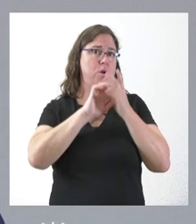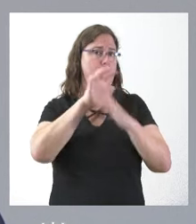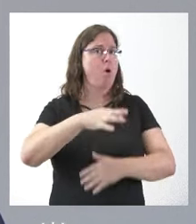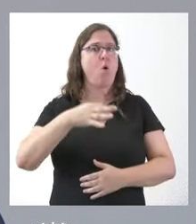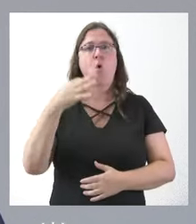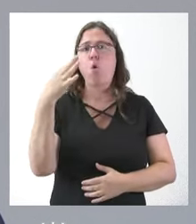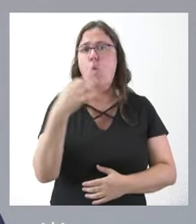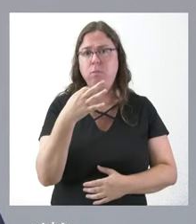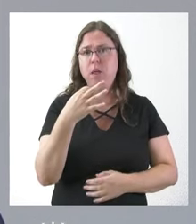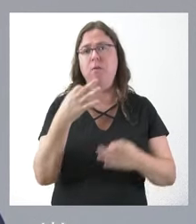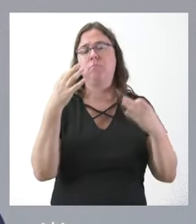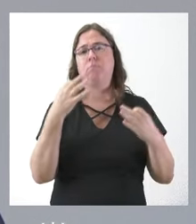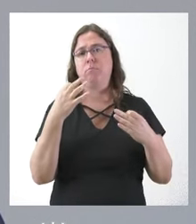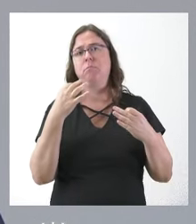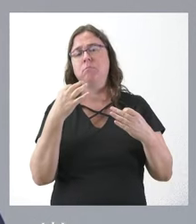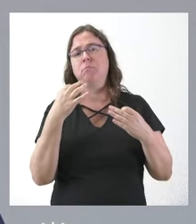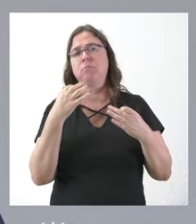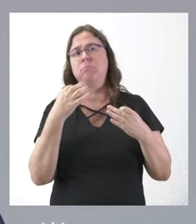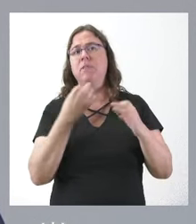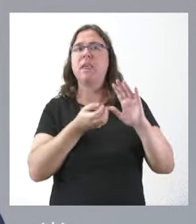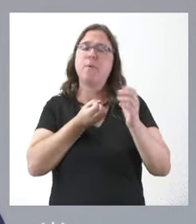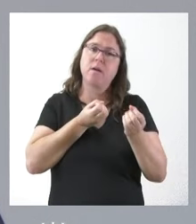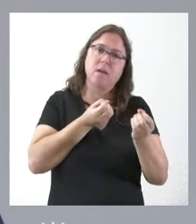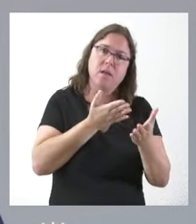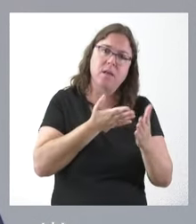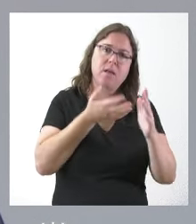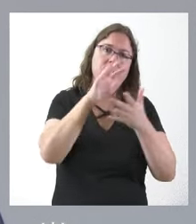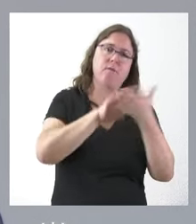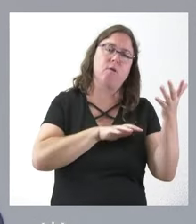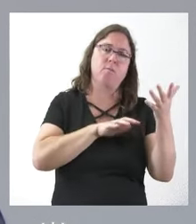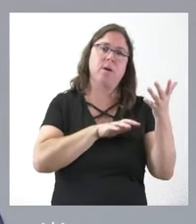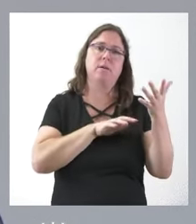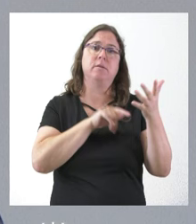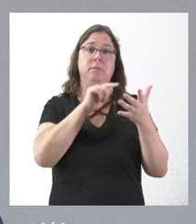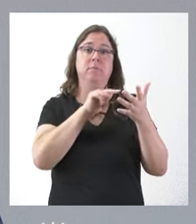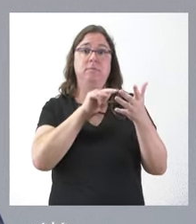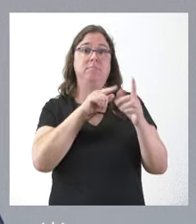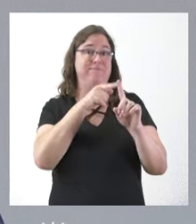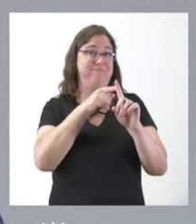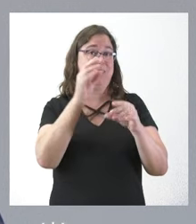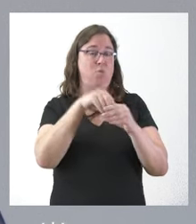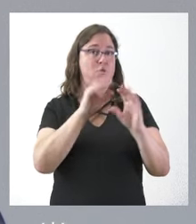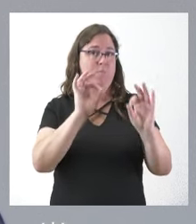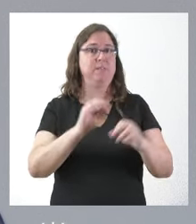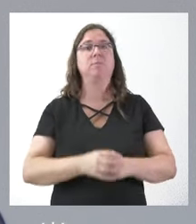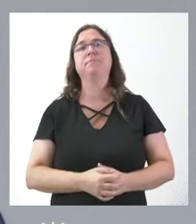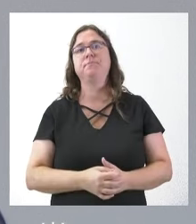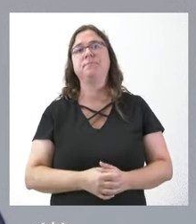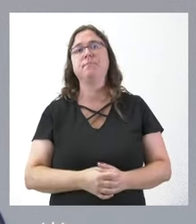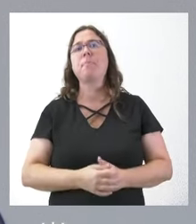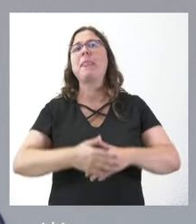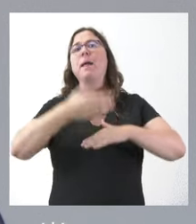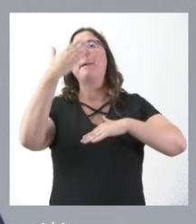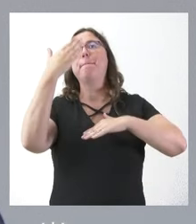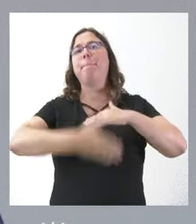preceptivamente, a que se someta a informe del mismo y en ese destino está ahora mismo. El plazo que